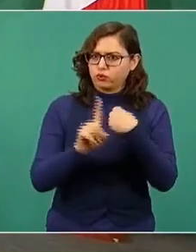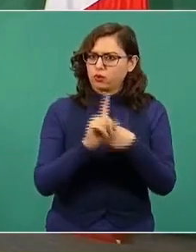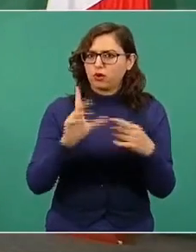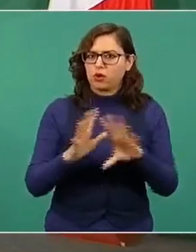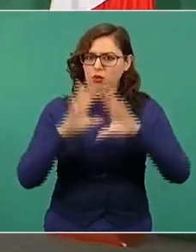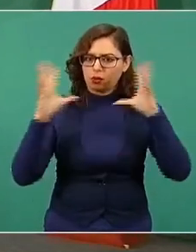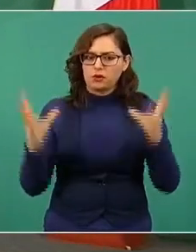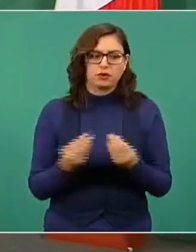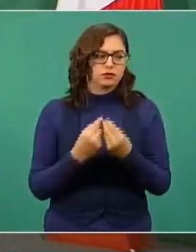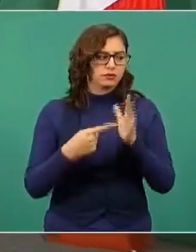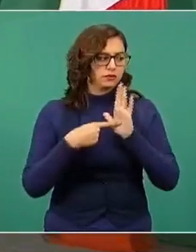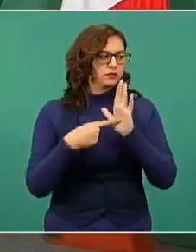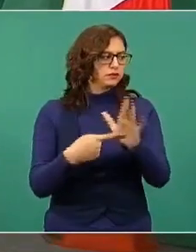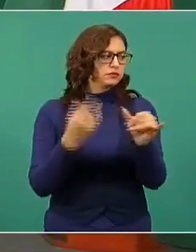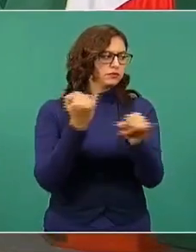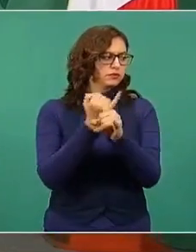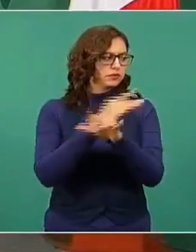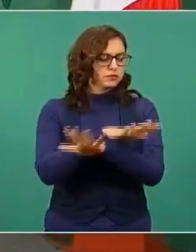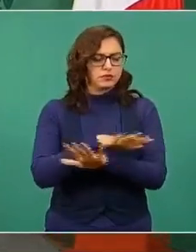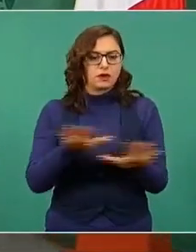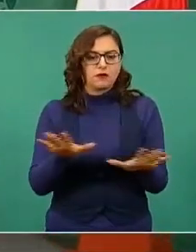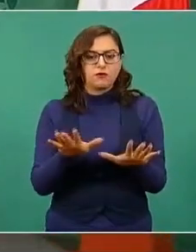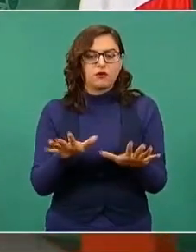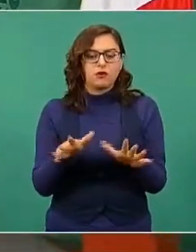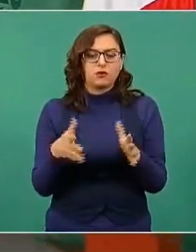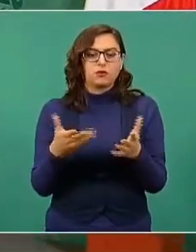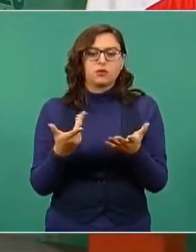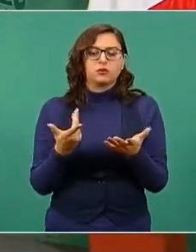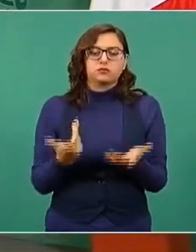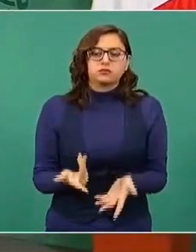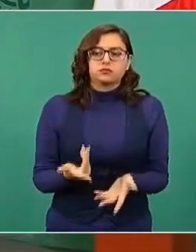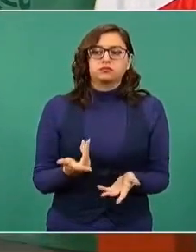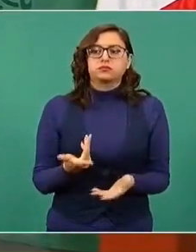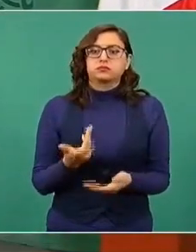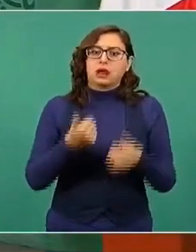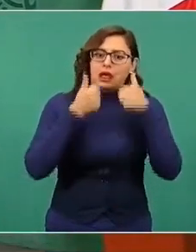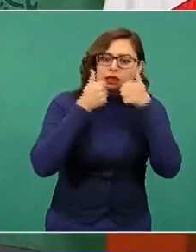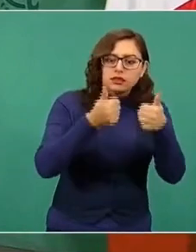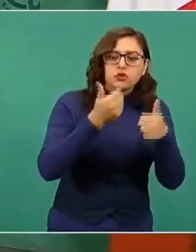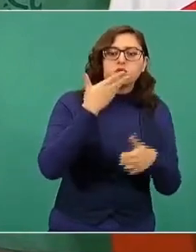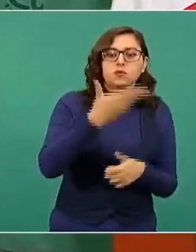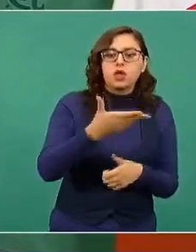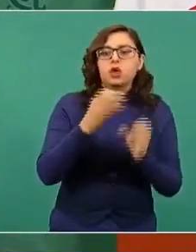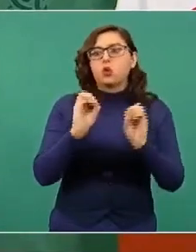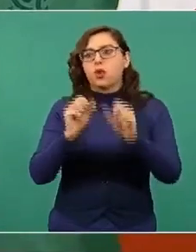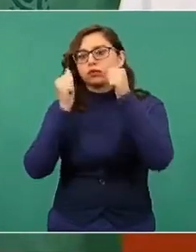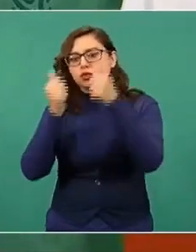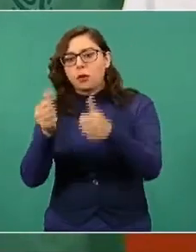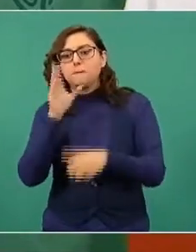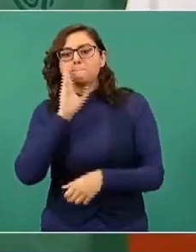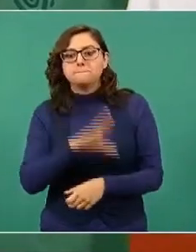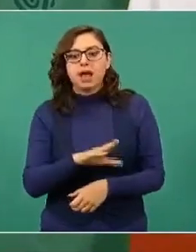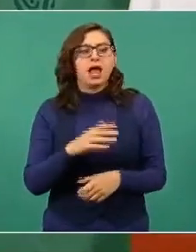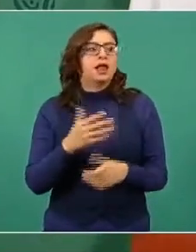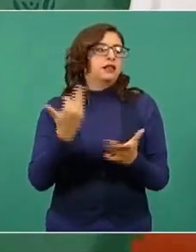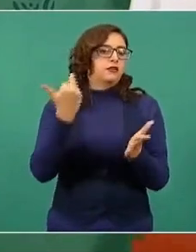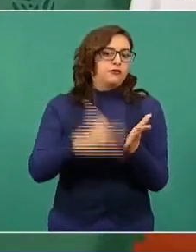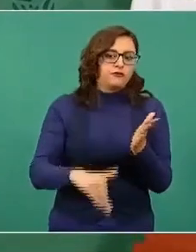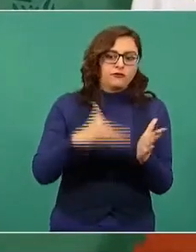por la problemática, qué se está haciendo, si se está atendiendo bien o no, si hace falta